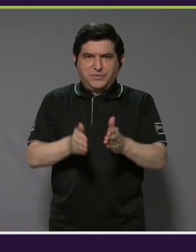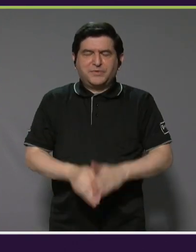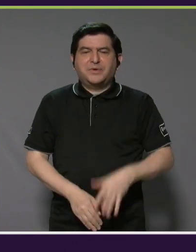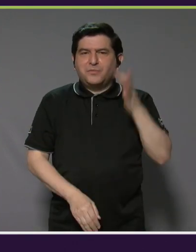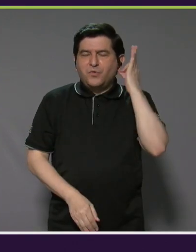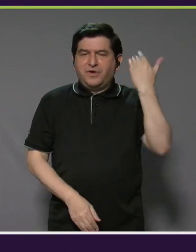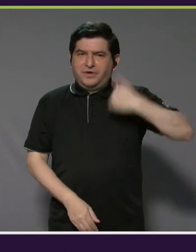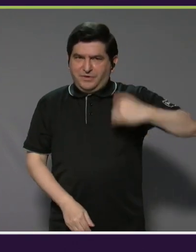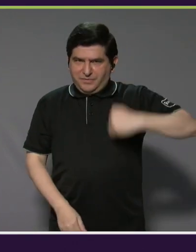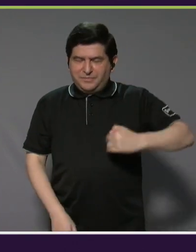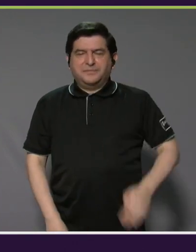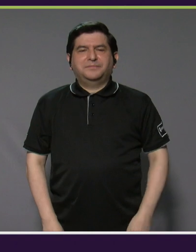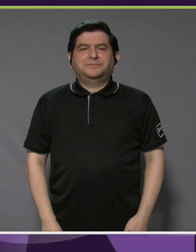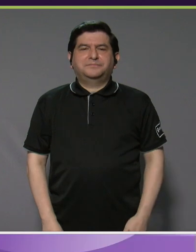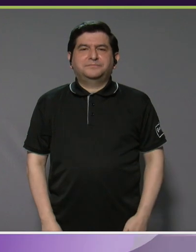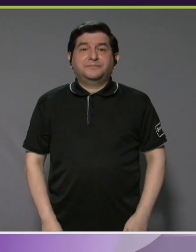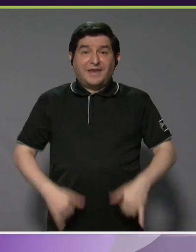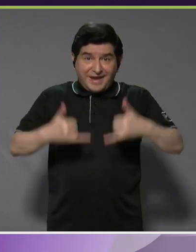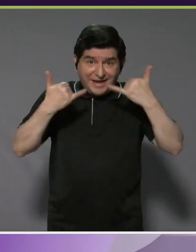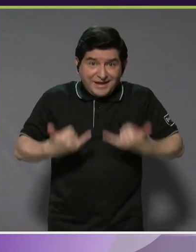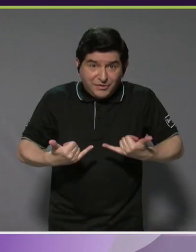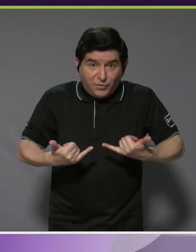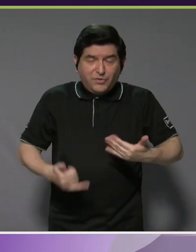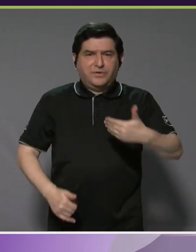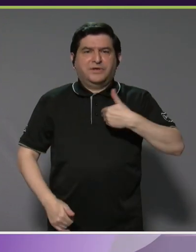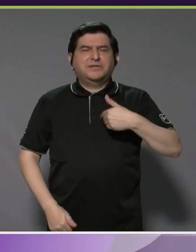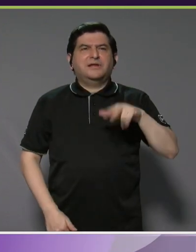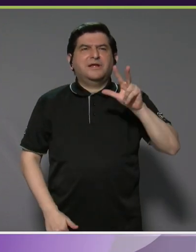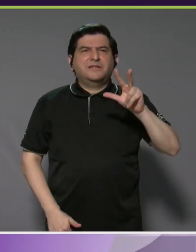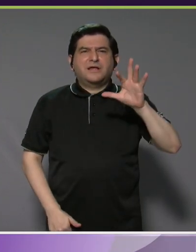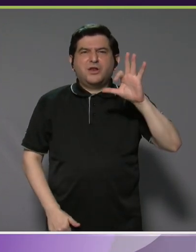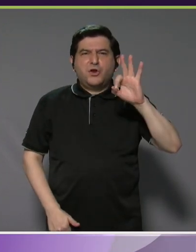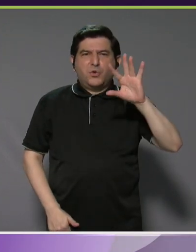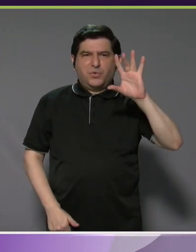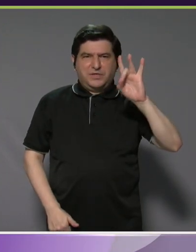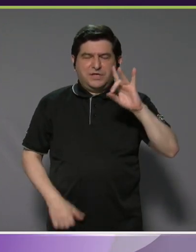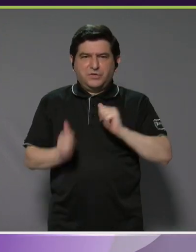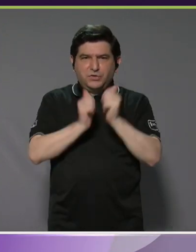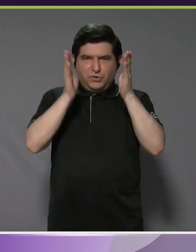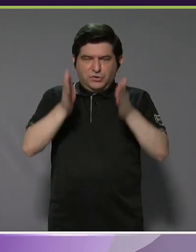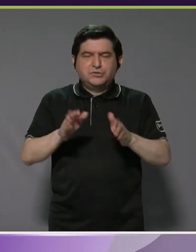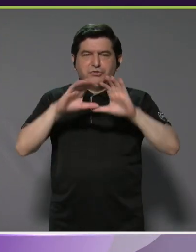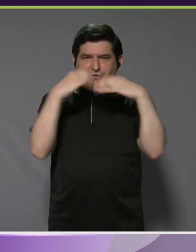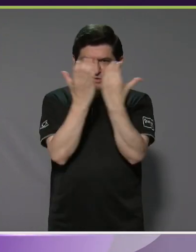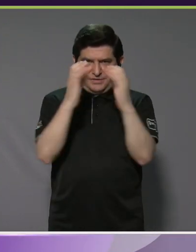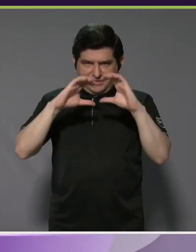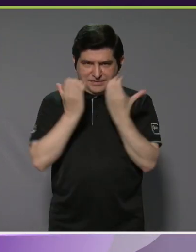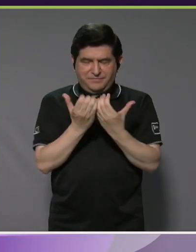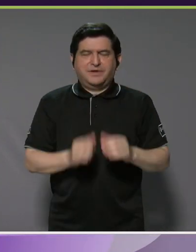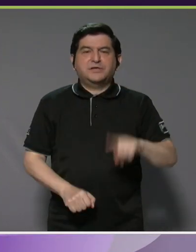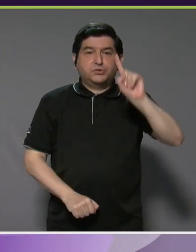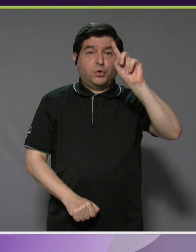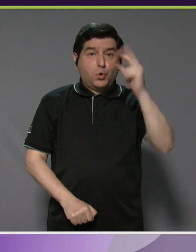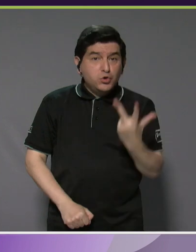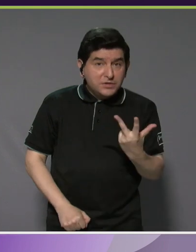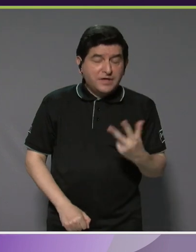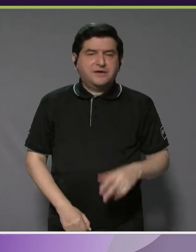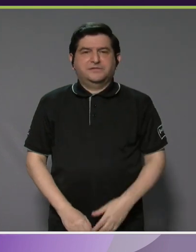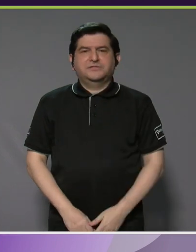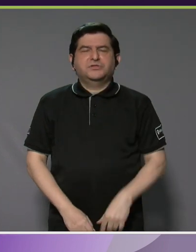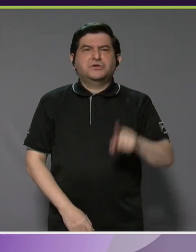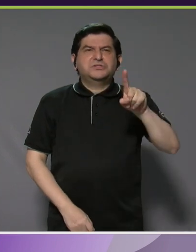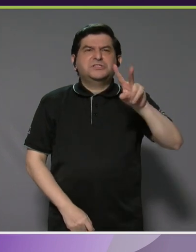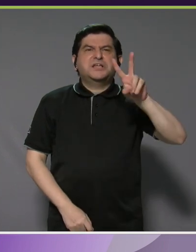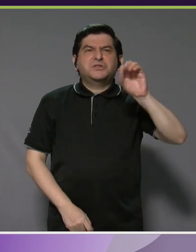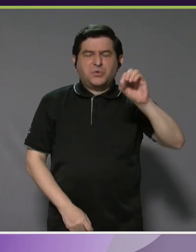y hombres. Ahora mismo tenemos 398 atletas clasificados, un tercio de ellos alrededor de